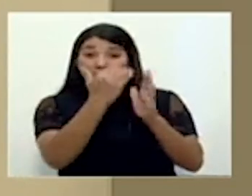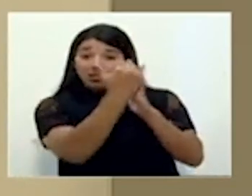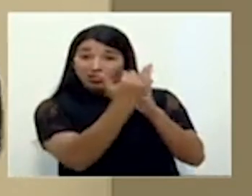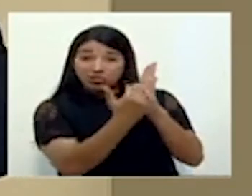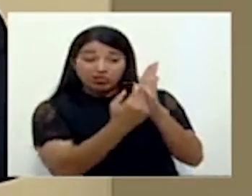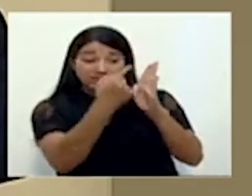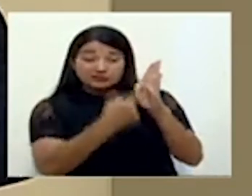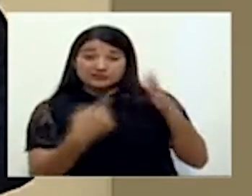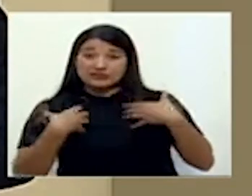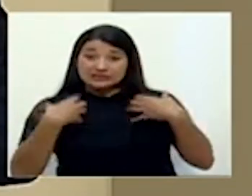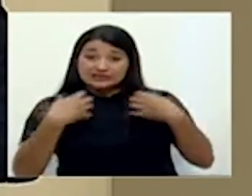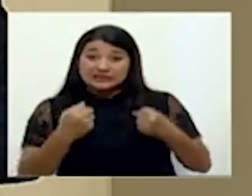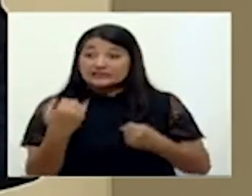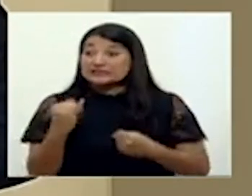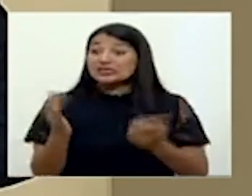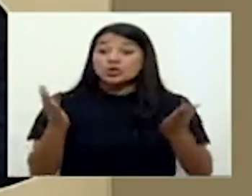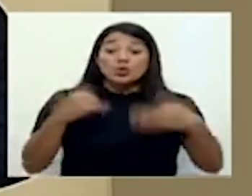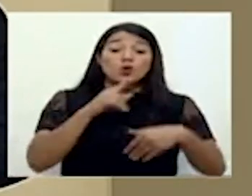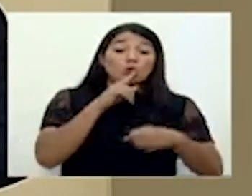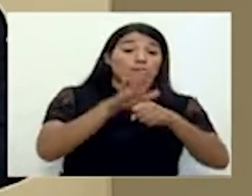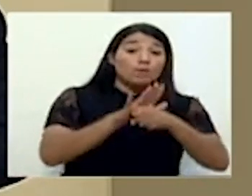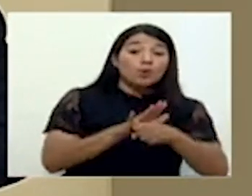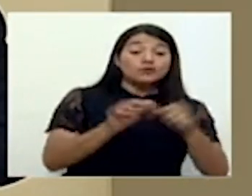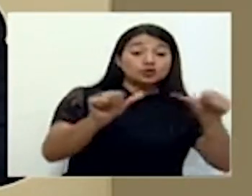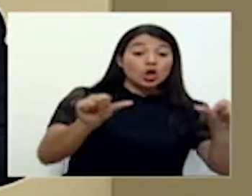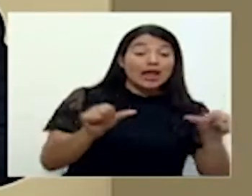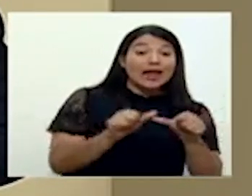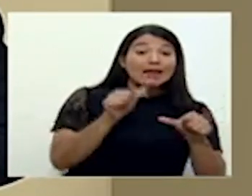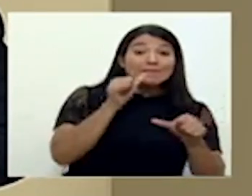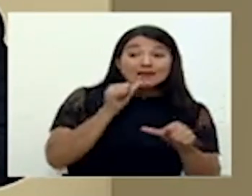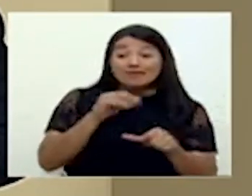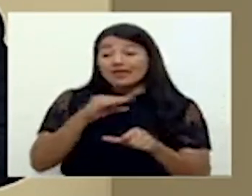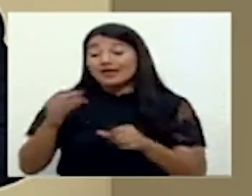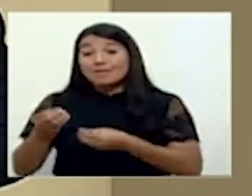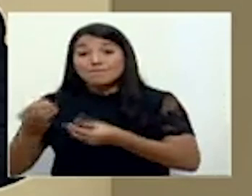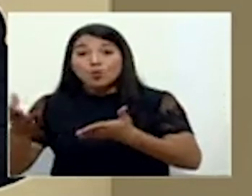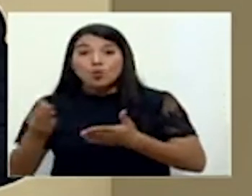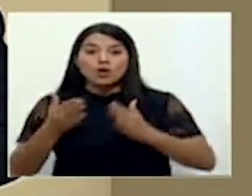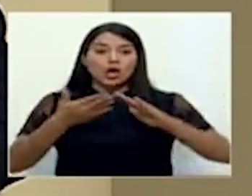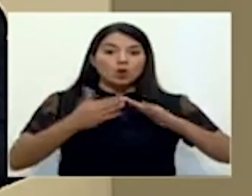del sector privado, del sector público, de las comunidades, de las municipalidades,